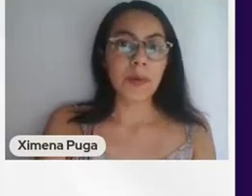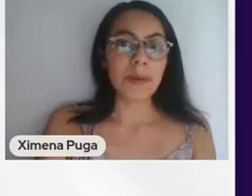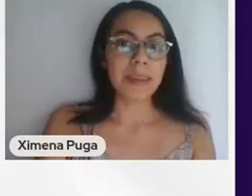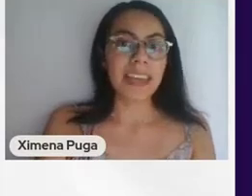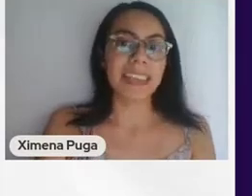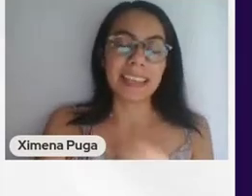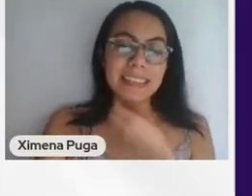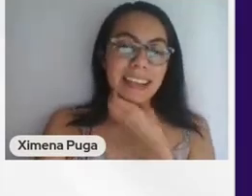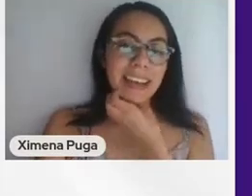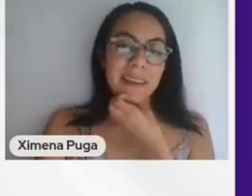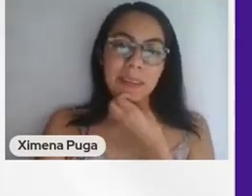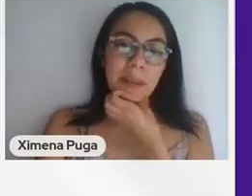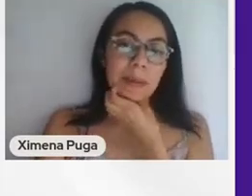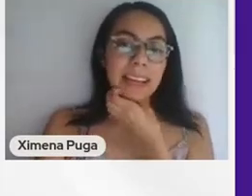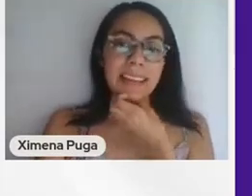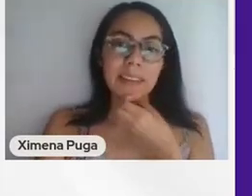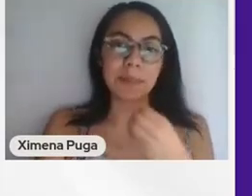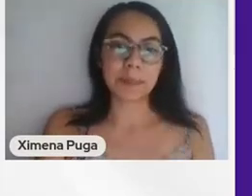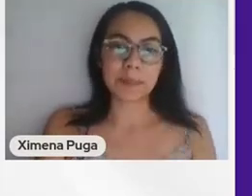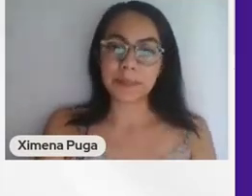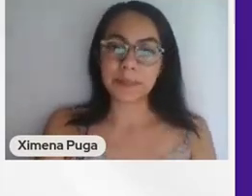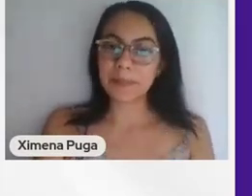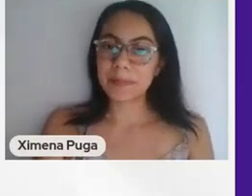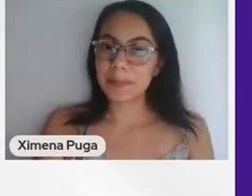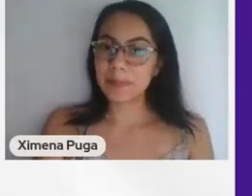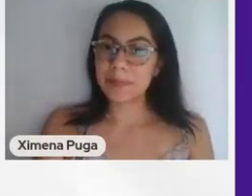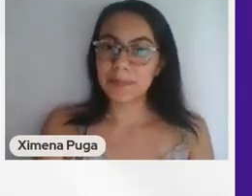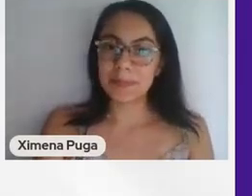Muy bien, ¿quién será? ¿Quién habrá ganado?